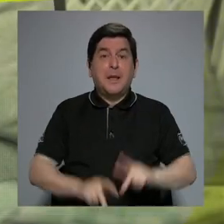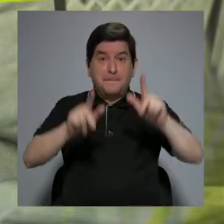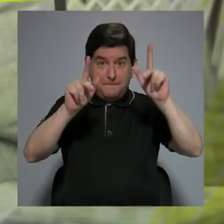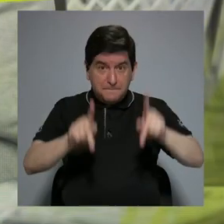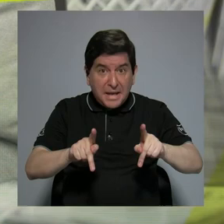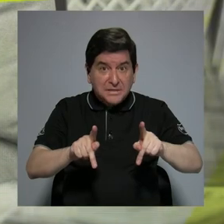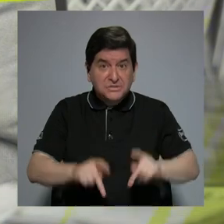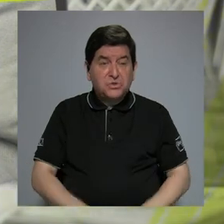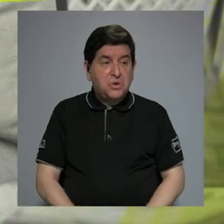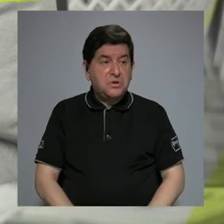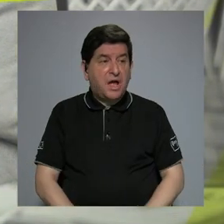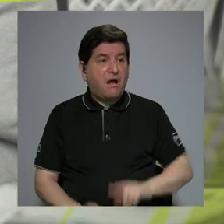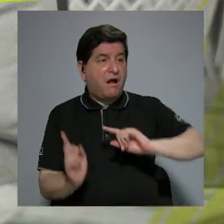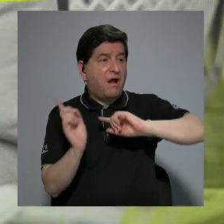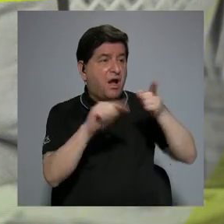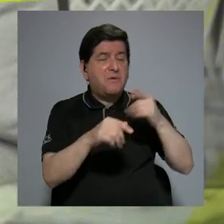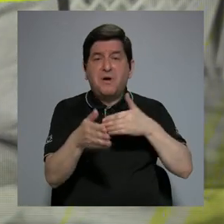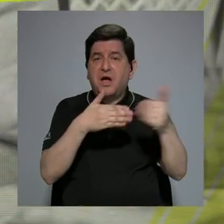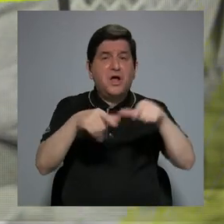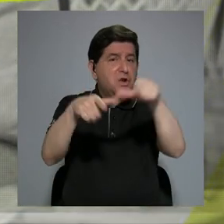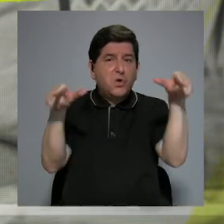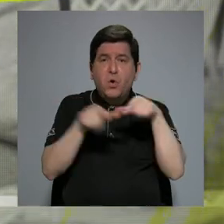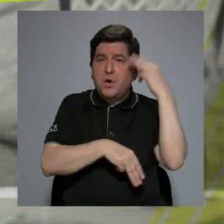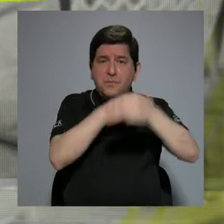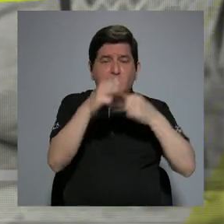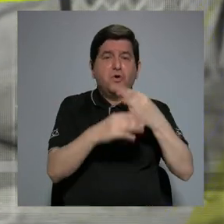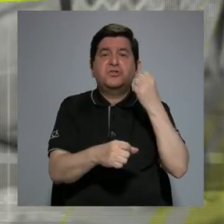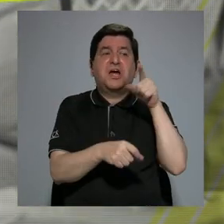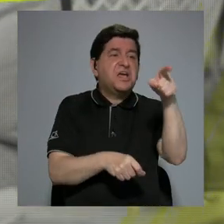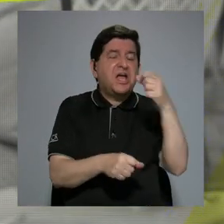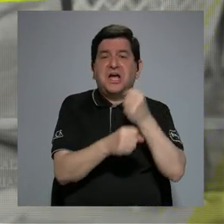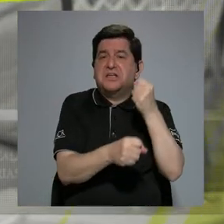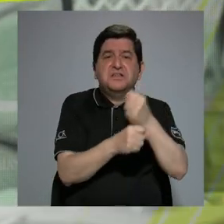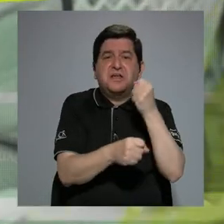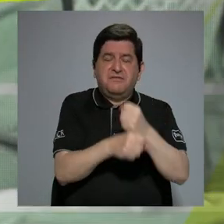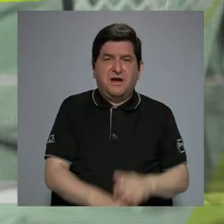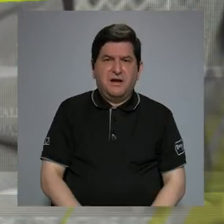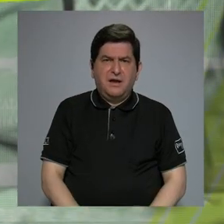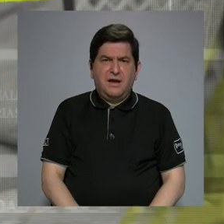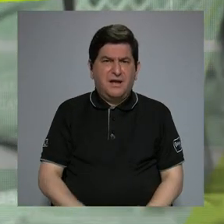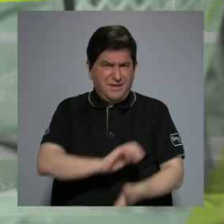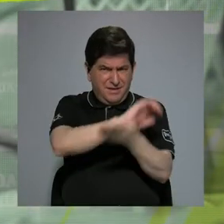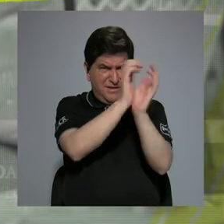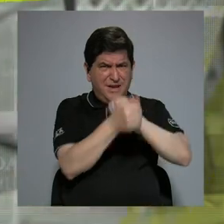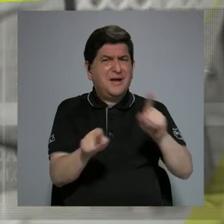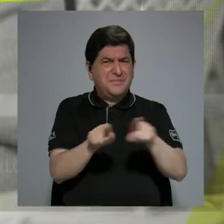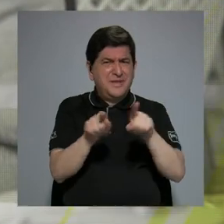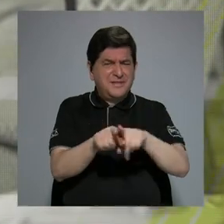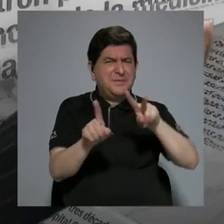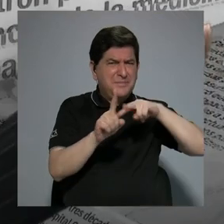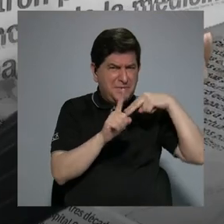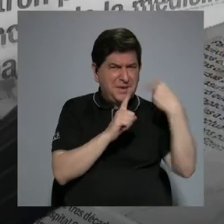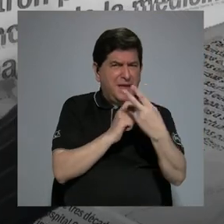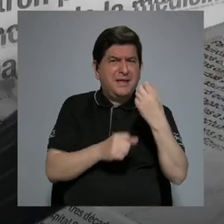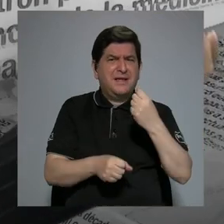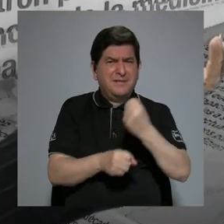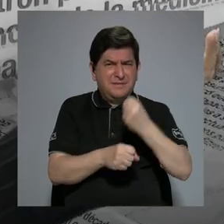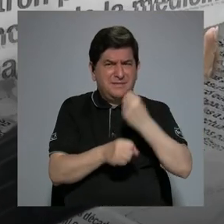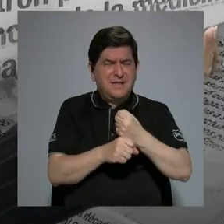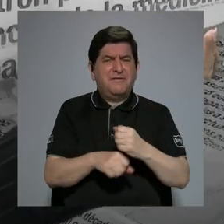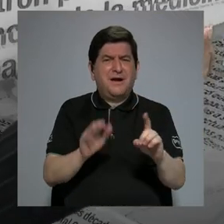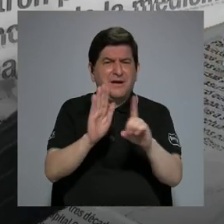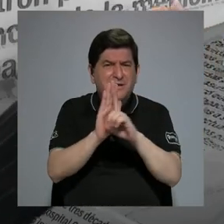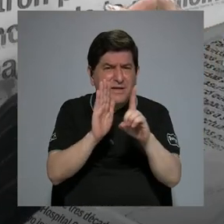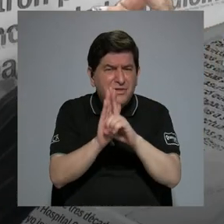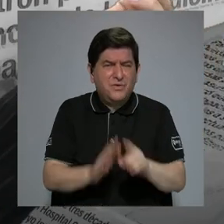persona que se traslada a cualquier parte del mundo a hacer su trabajo. Pero esto viene a cambiar también paradigmas de derechos